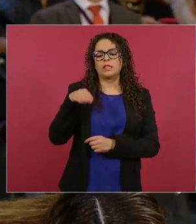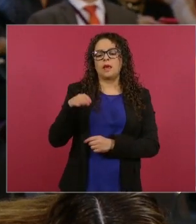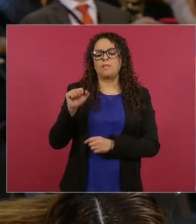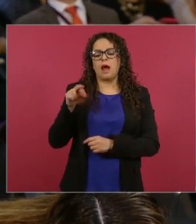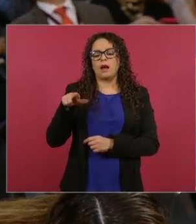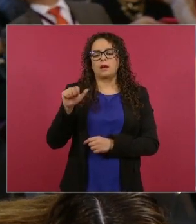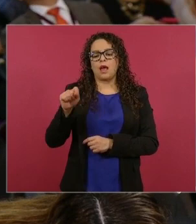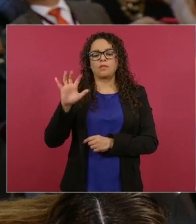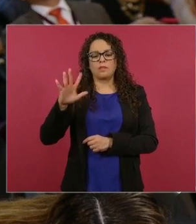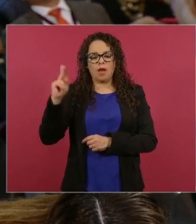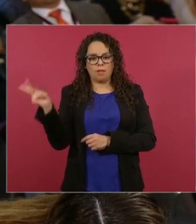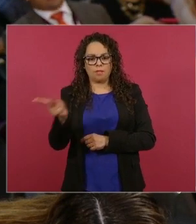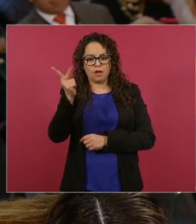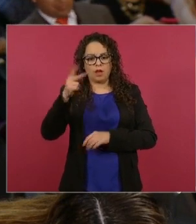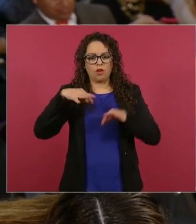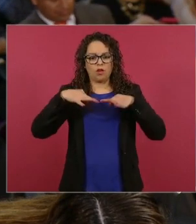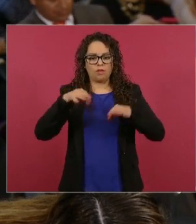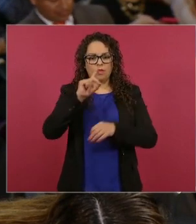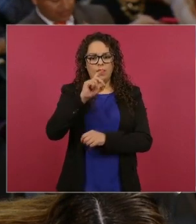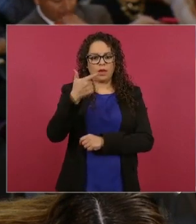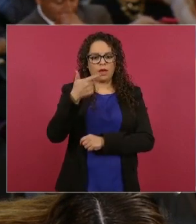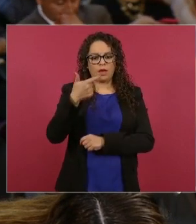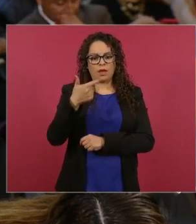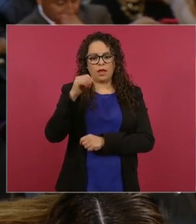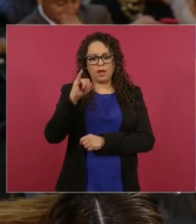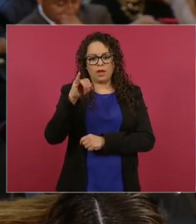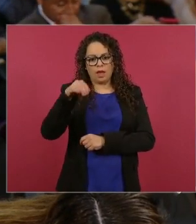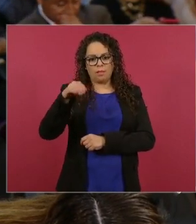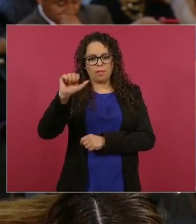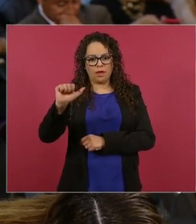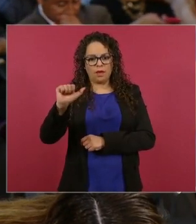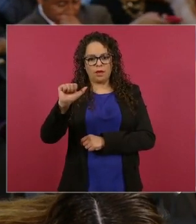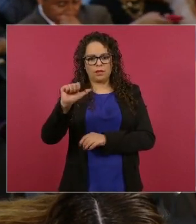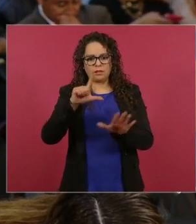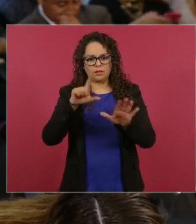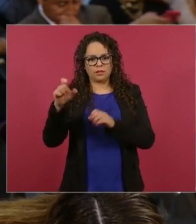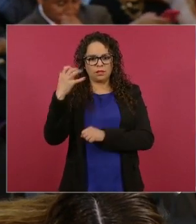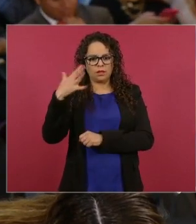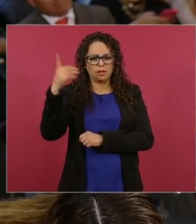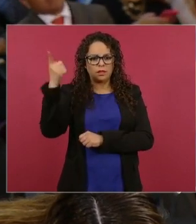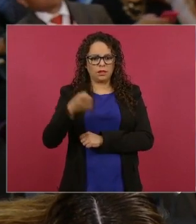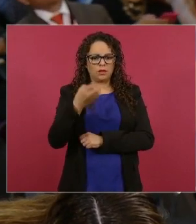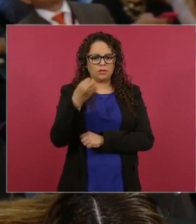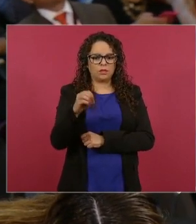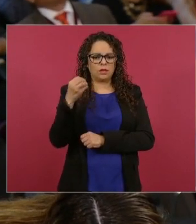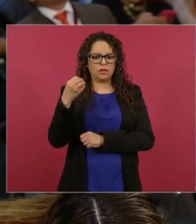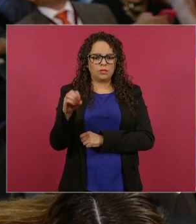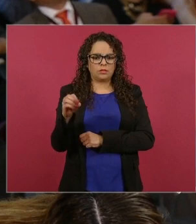oficio de GIMA 710 diagonal 00